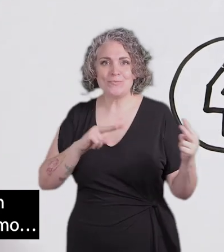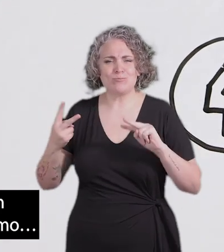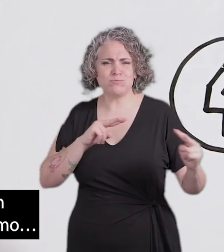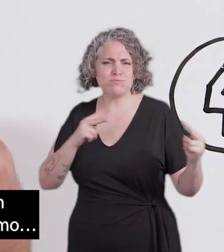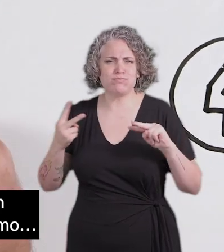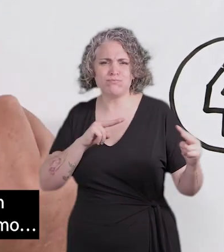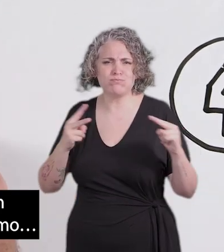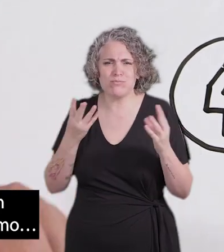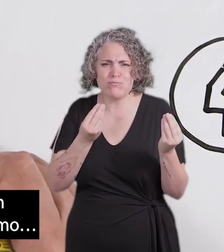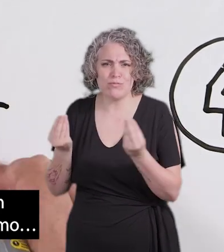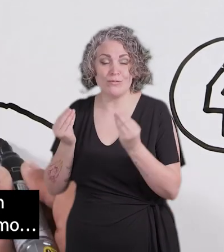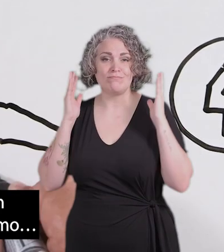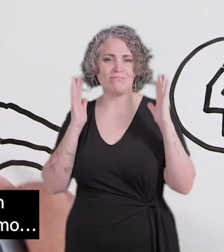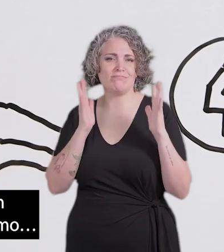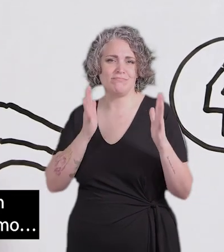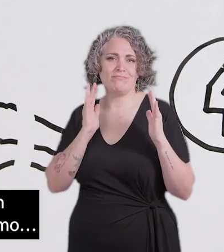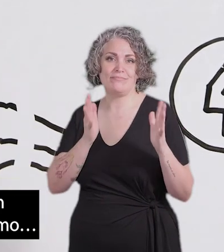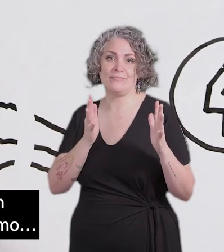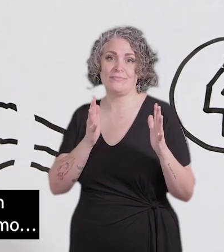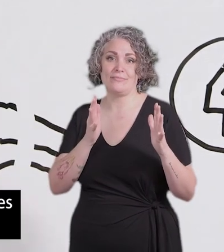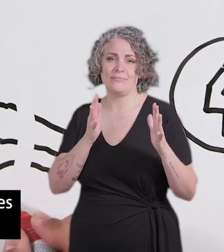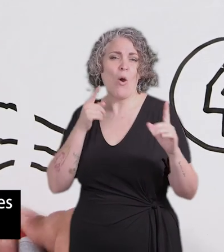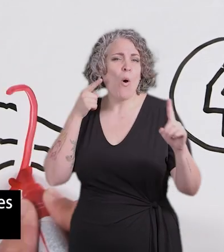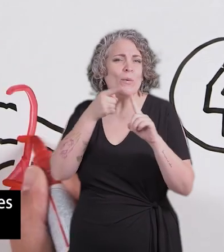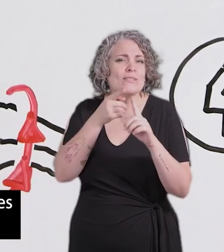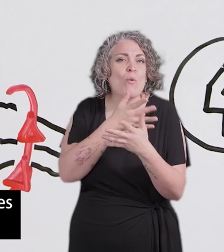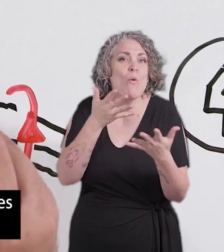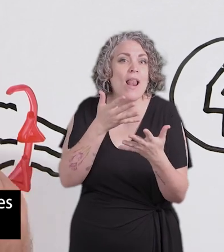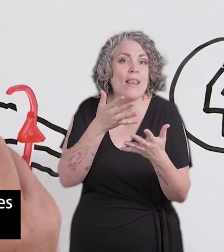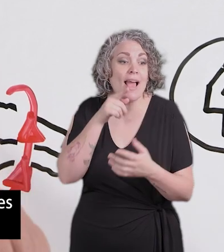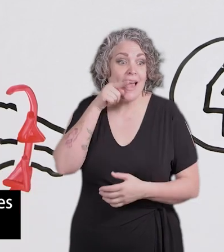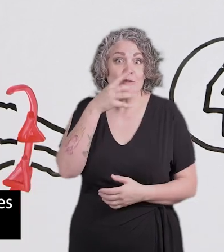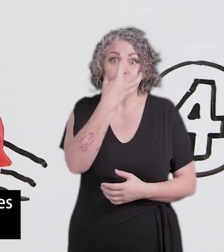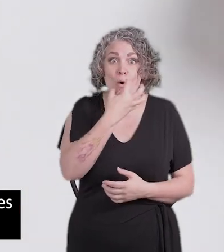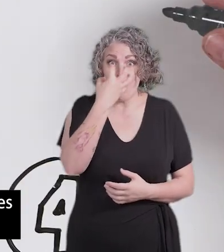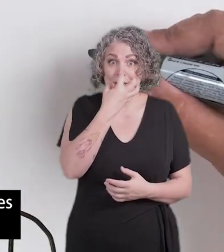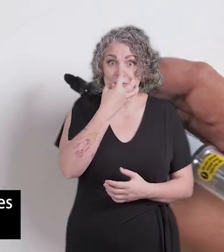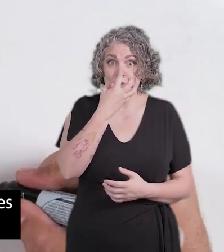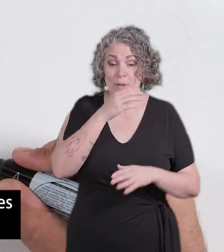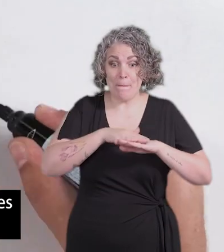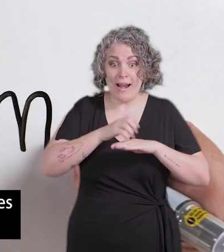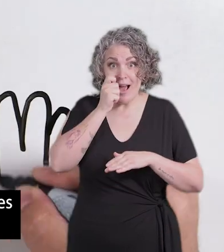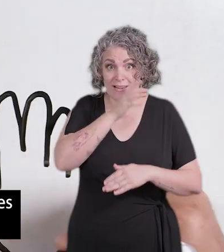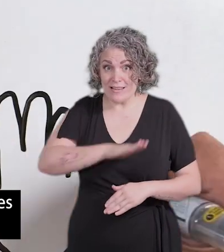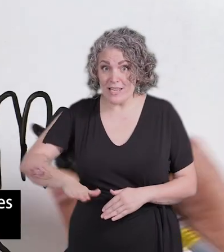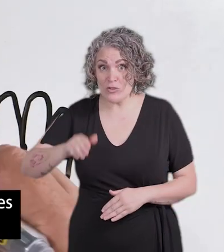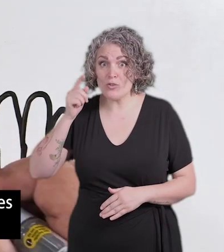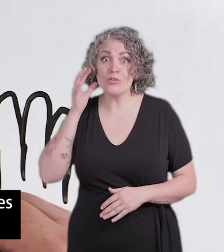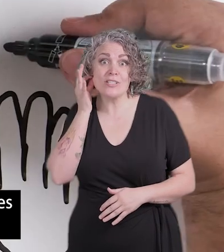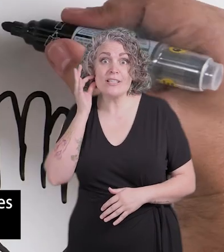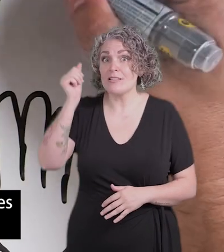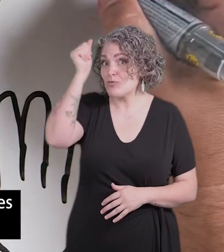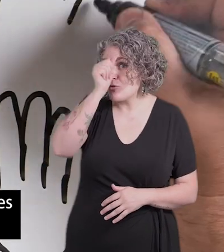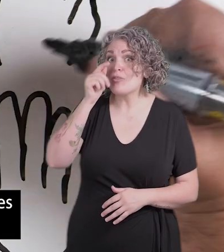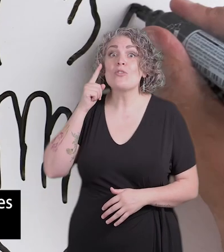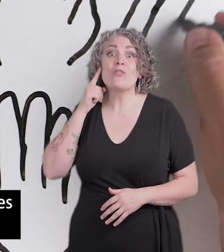española Muchísimo Para que estos cuentos sean accesibles a niñas y